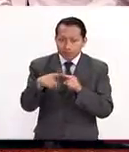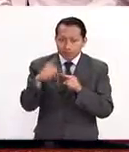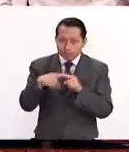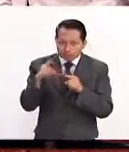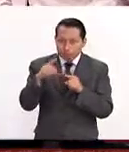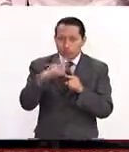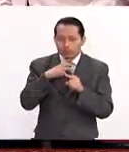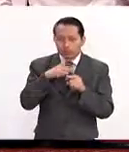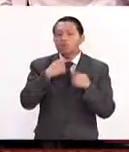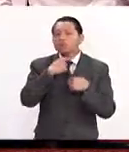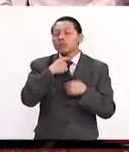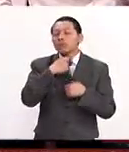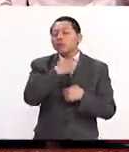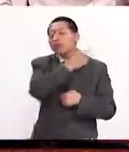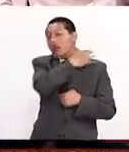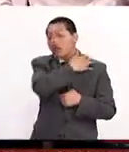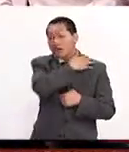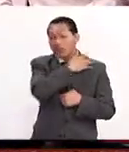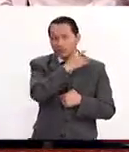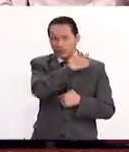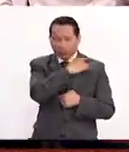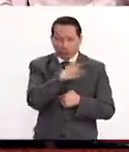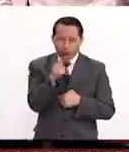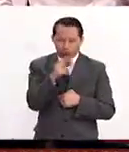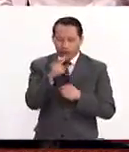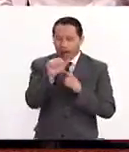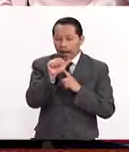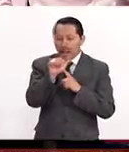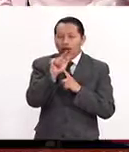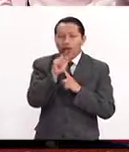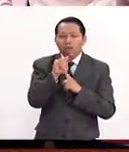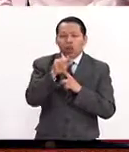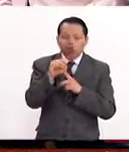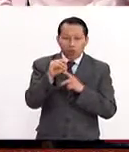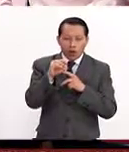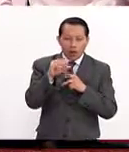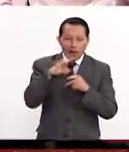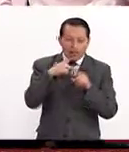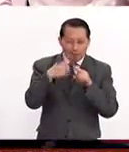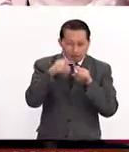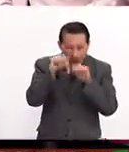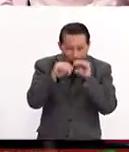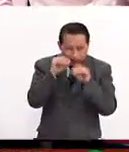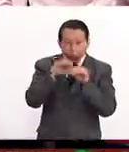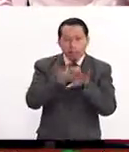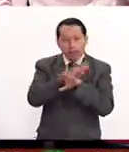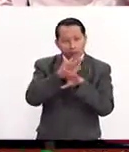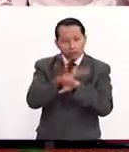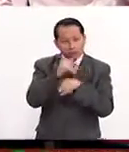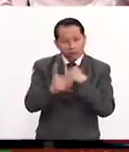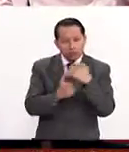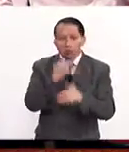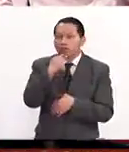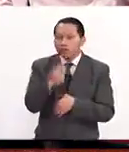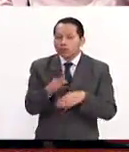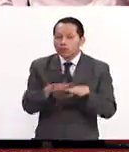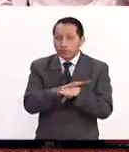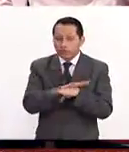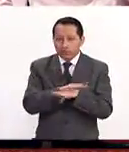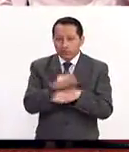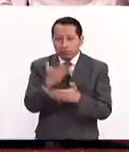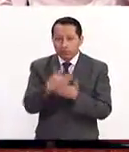respiratorias bajas o sea en pulmones a nivel alveolar nos van a dar cambios que también nos va a afectar la voz. Y por otro lado